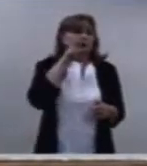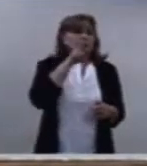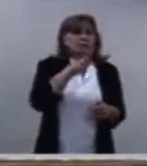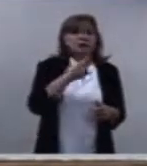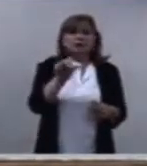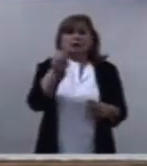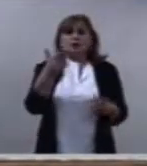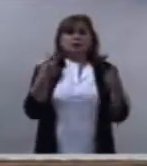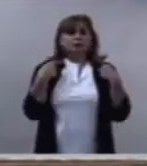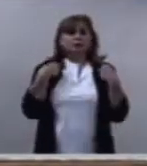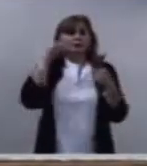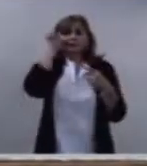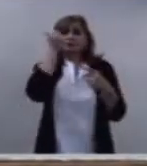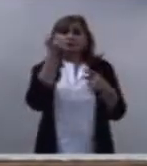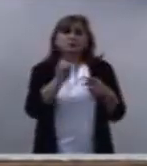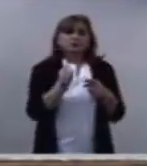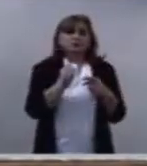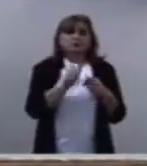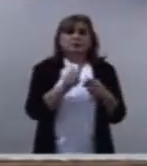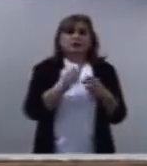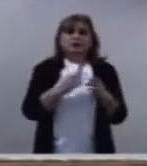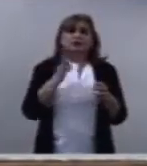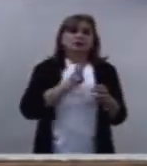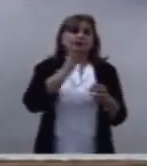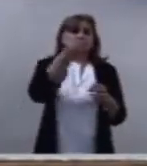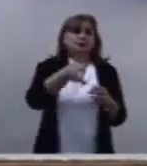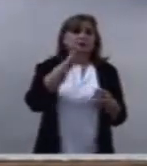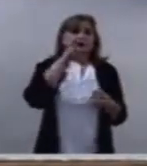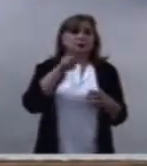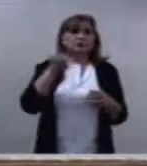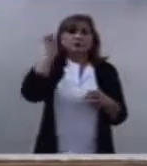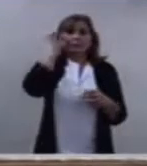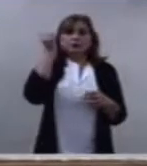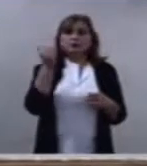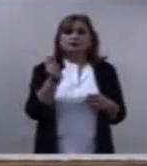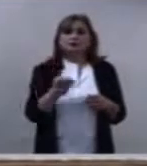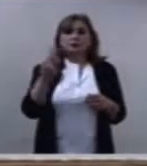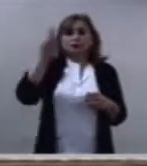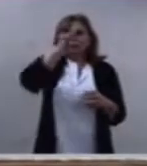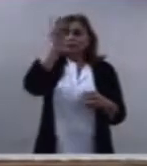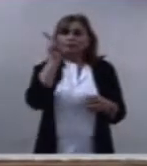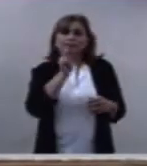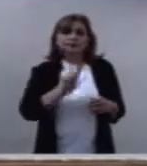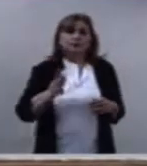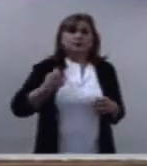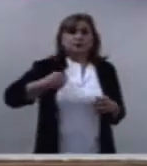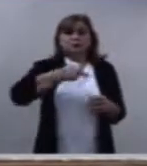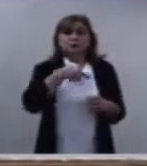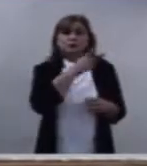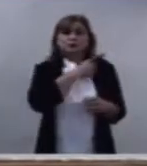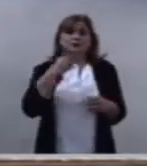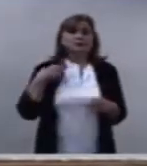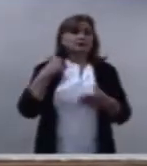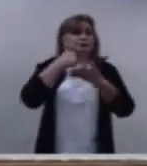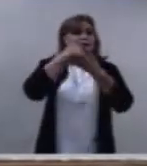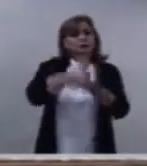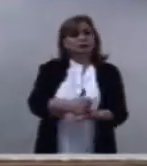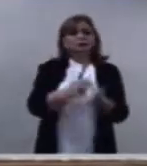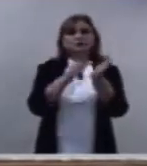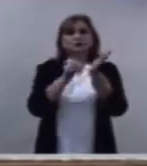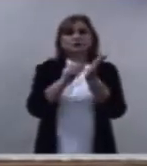personas si yo estoy viendo con toda claridad que alguien se equivoca